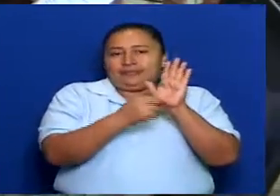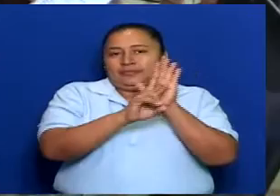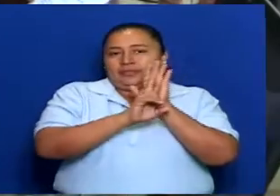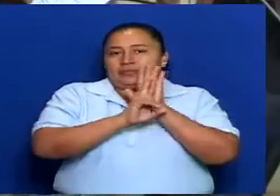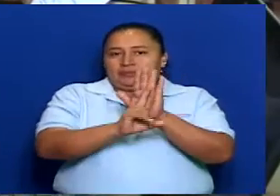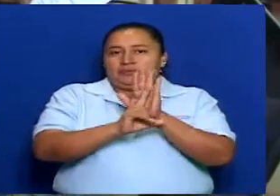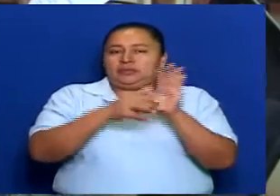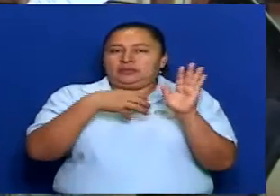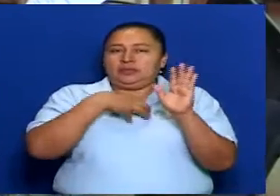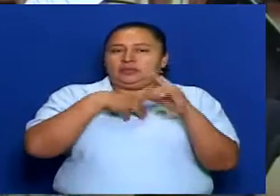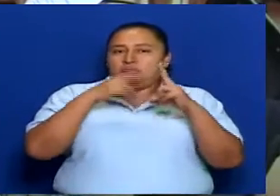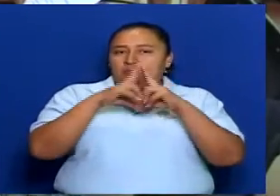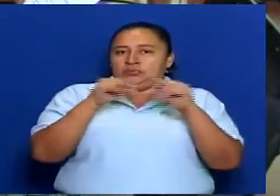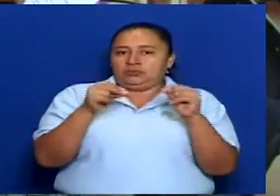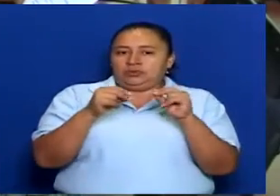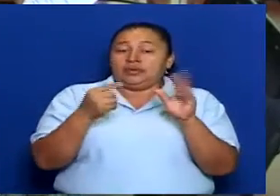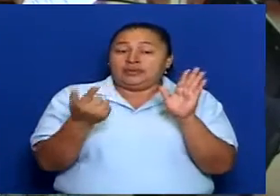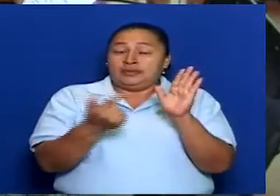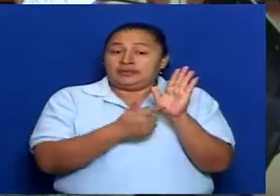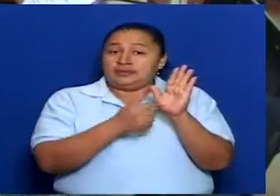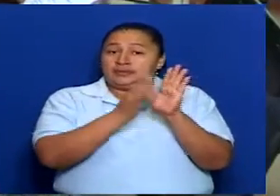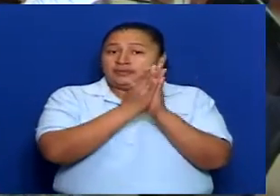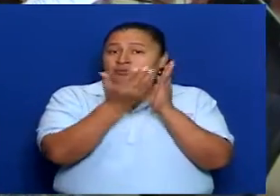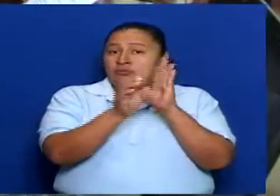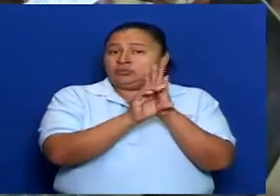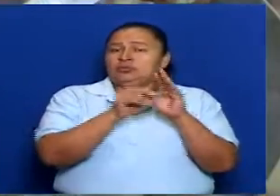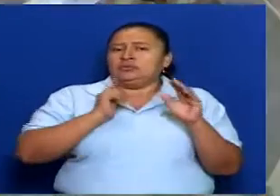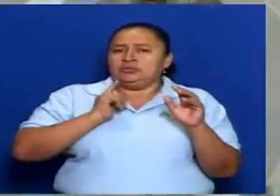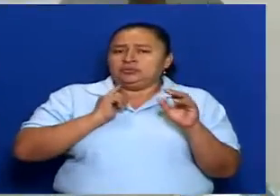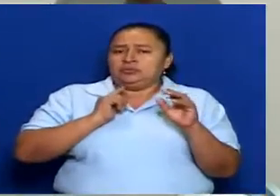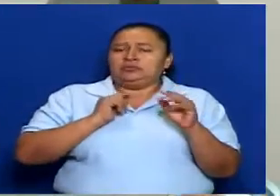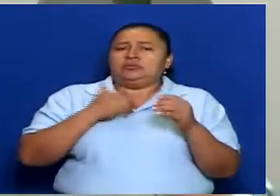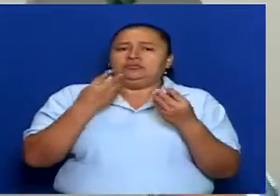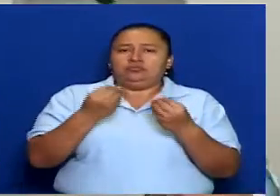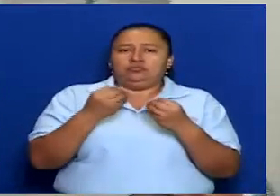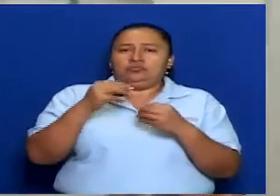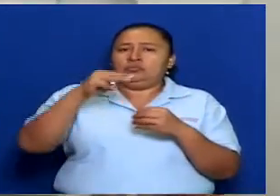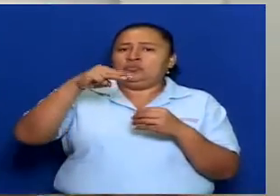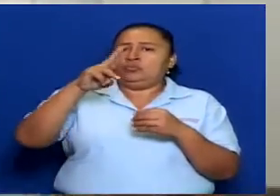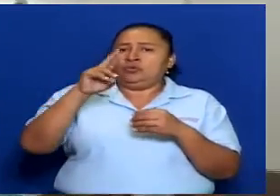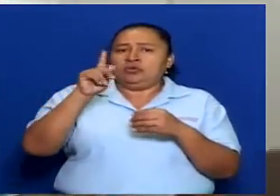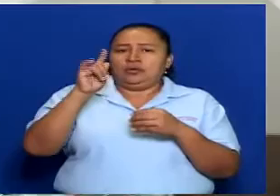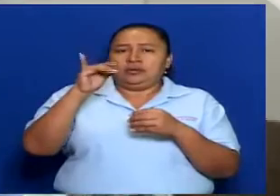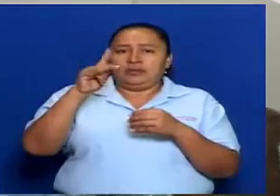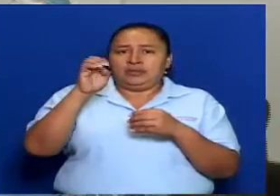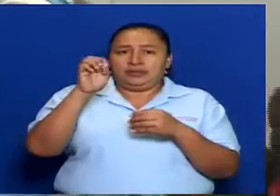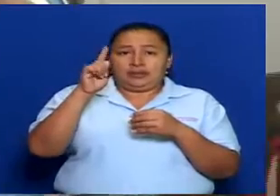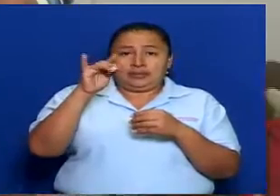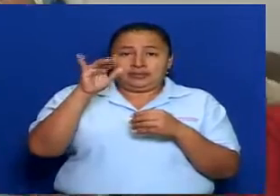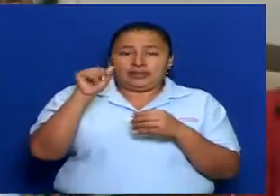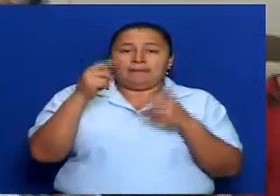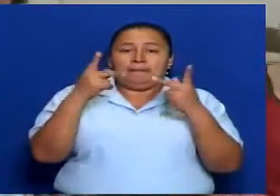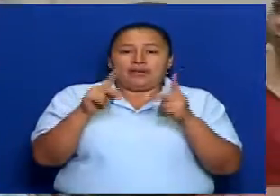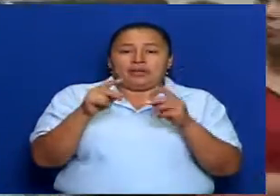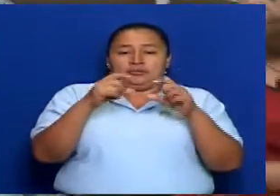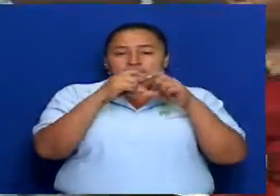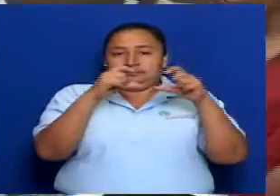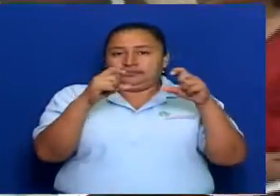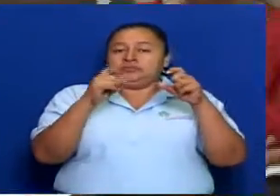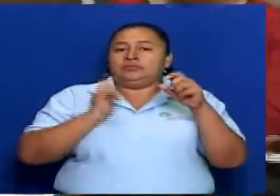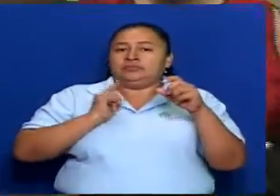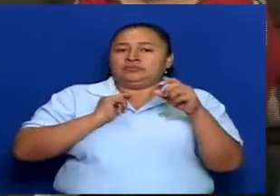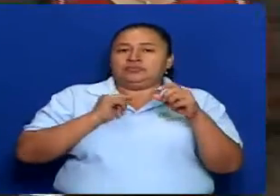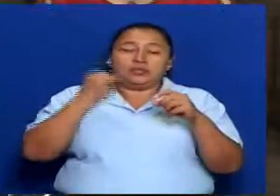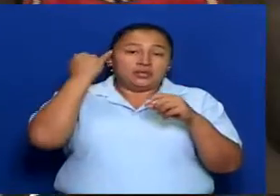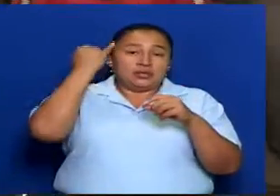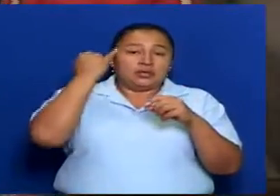y esta constitución la tenemos, que es multiétnica, pero con esto de que entre los principios abarca lo